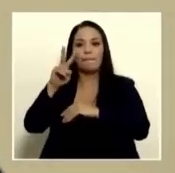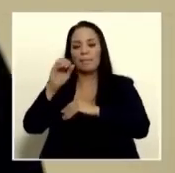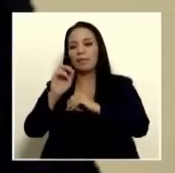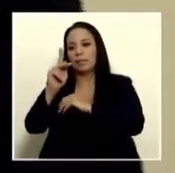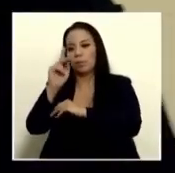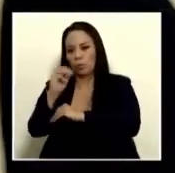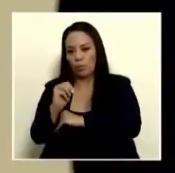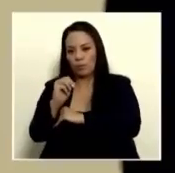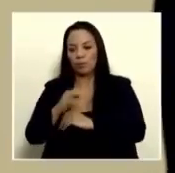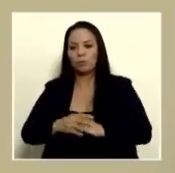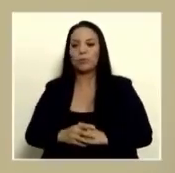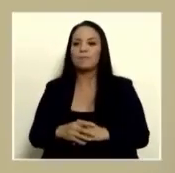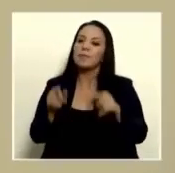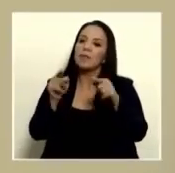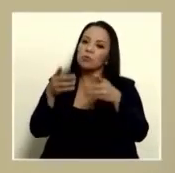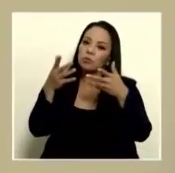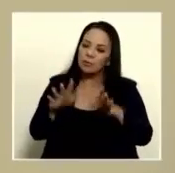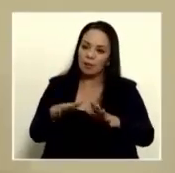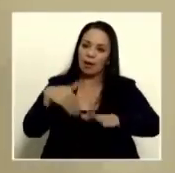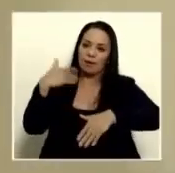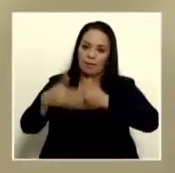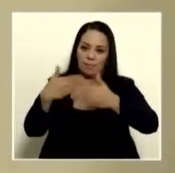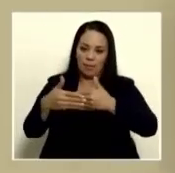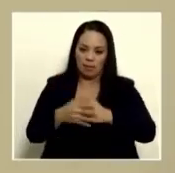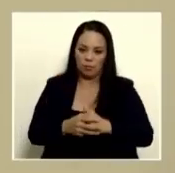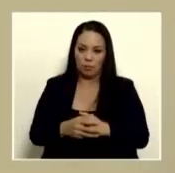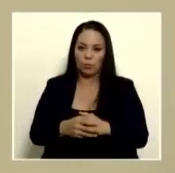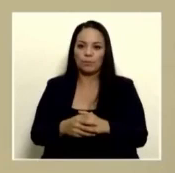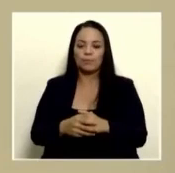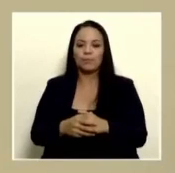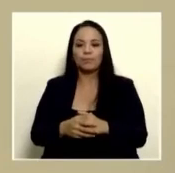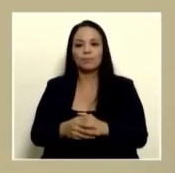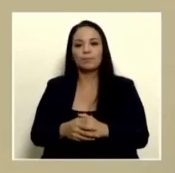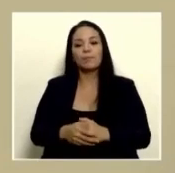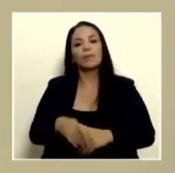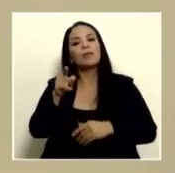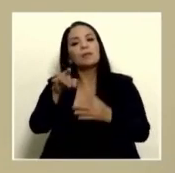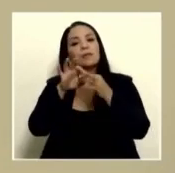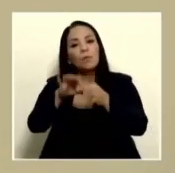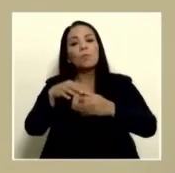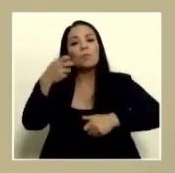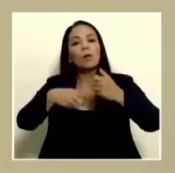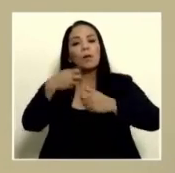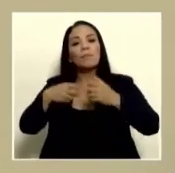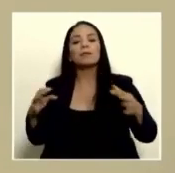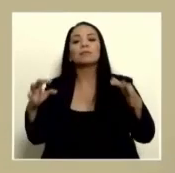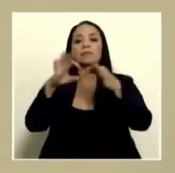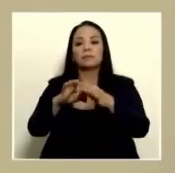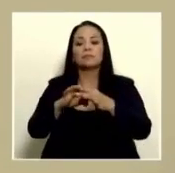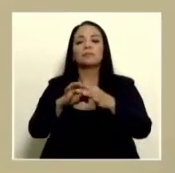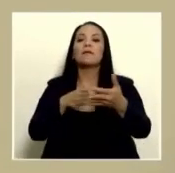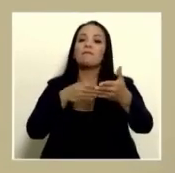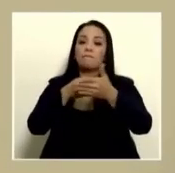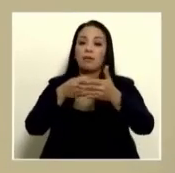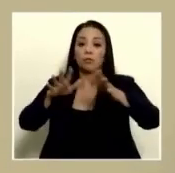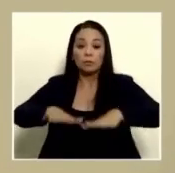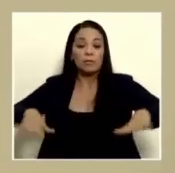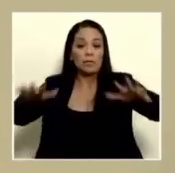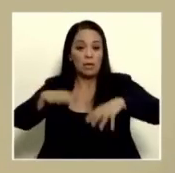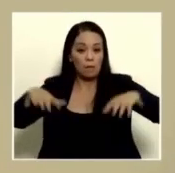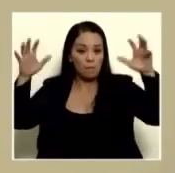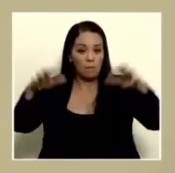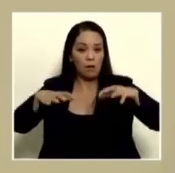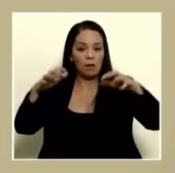kilómetros eso ya venía caminando ya de por sí con lo que son los problemas asociados por los efectos climatológicos